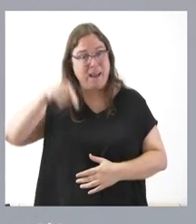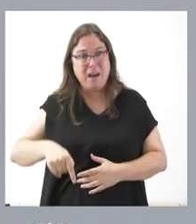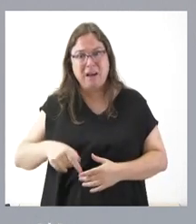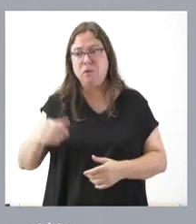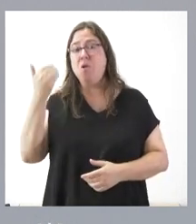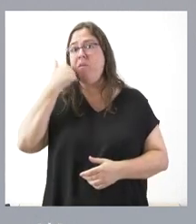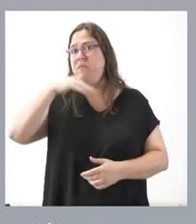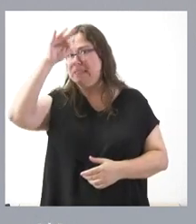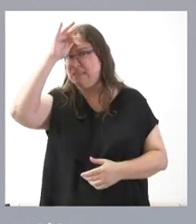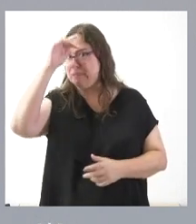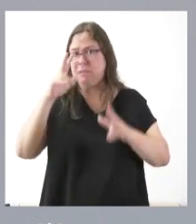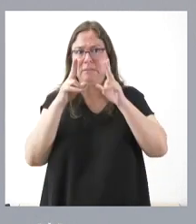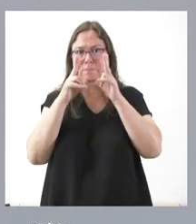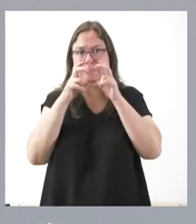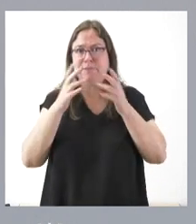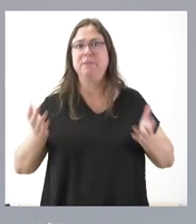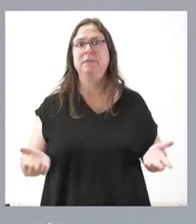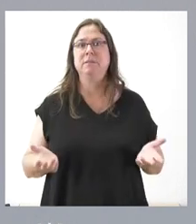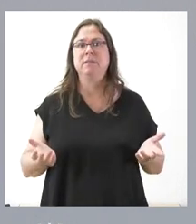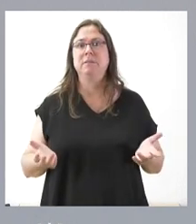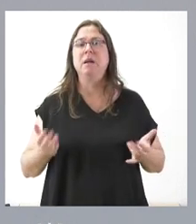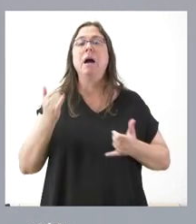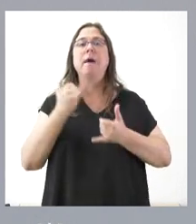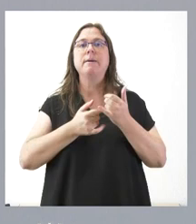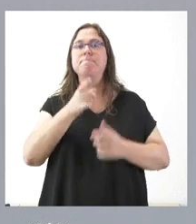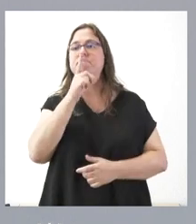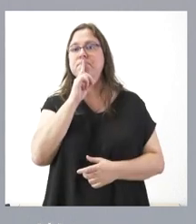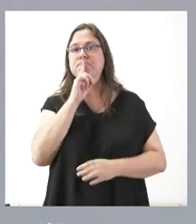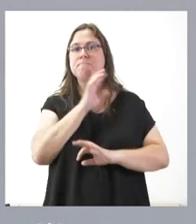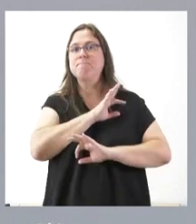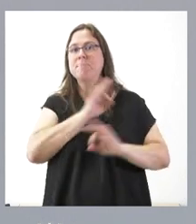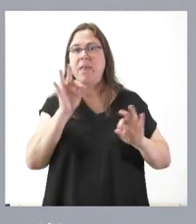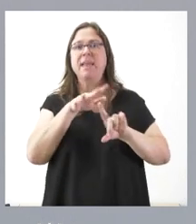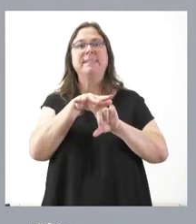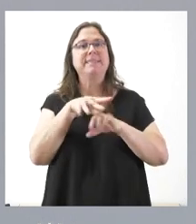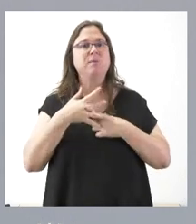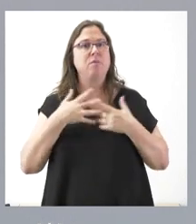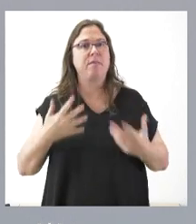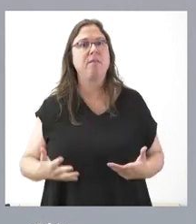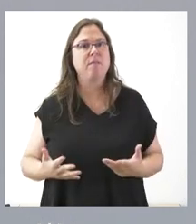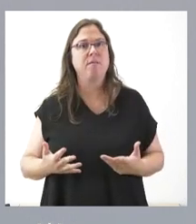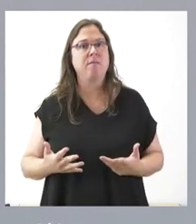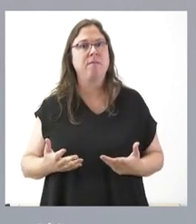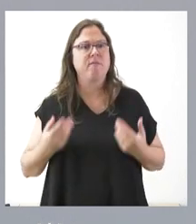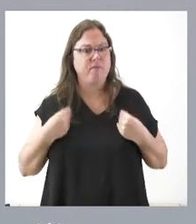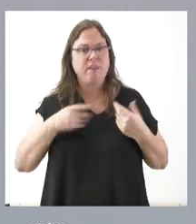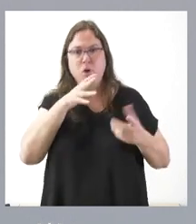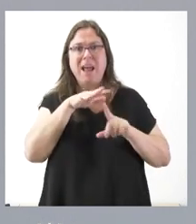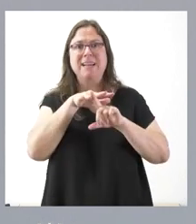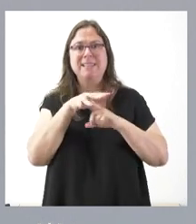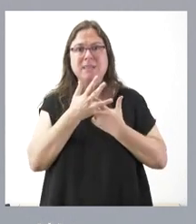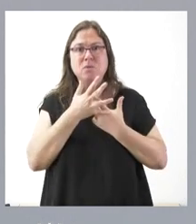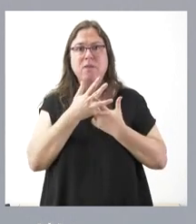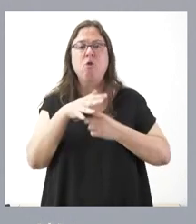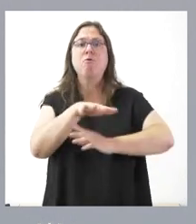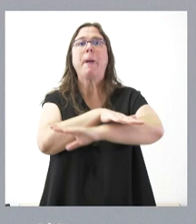fines de semana, que no se pronuncie sobre la situación que se está viviendo en el